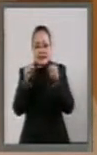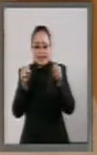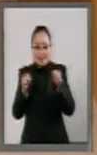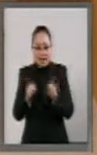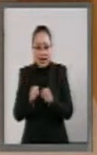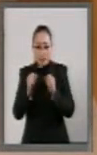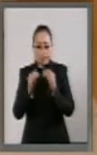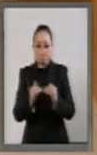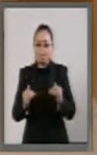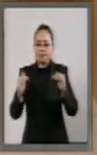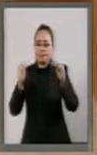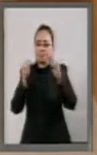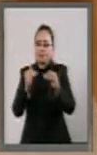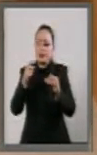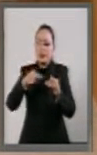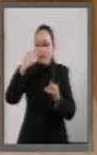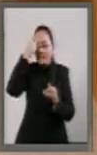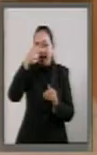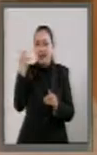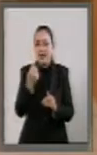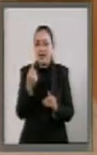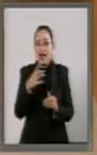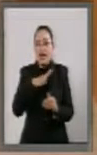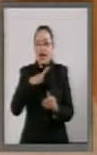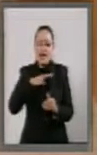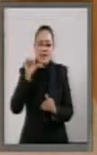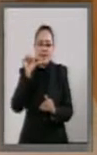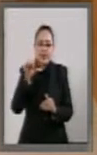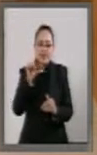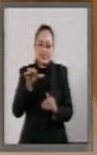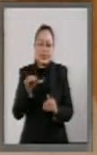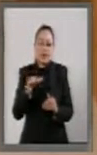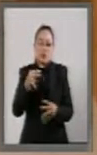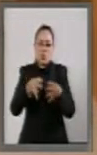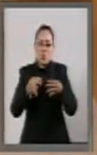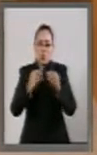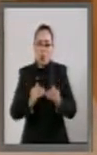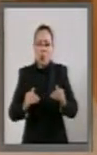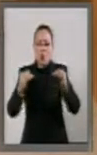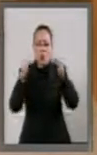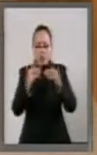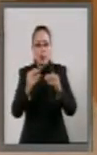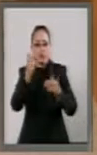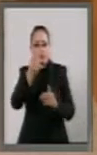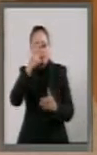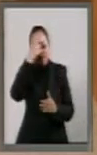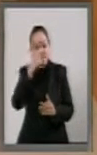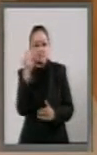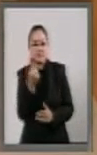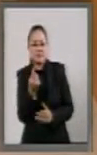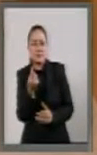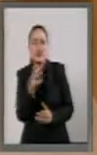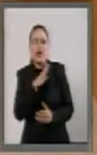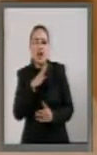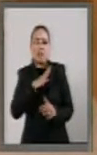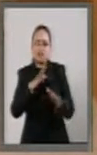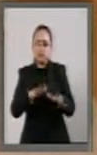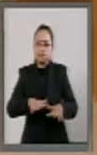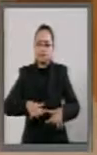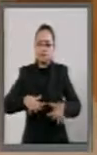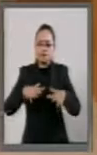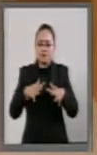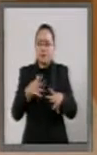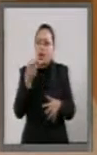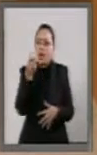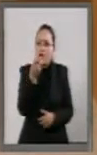que estamos pensando de 16 magistrados con un funcionamiento de pleno general, de